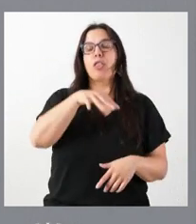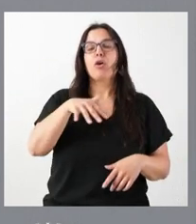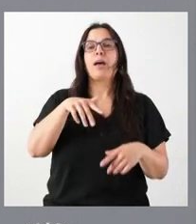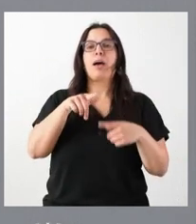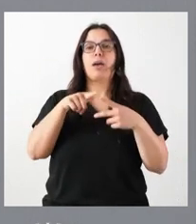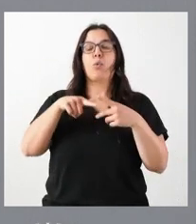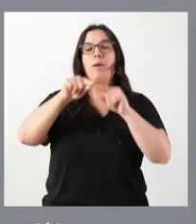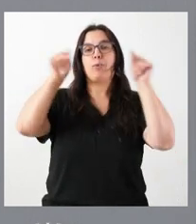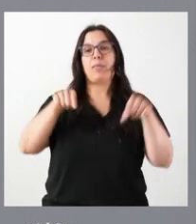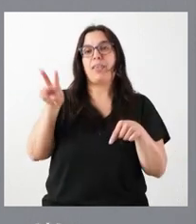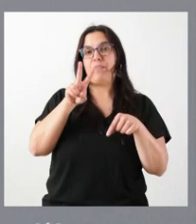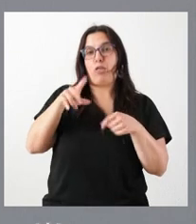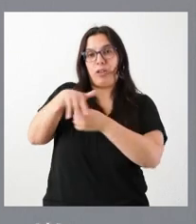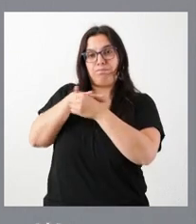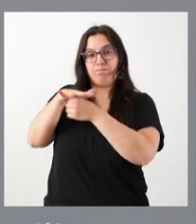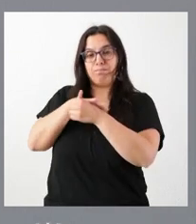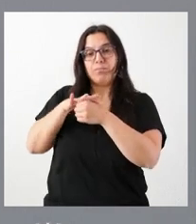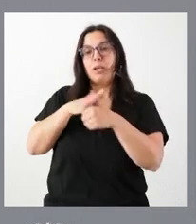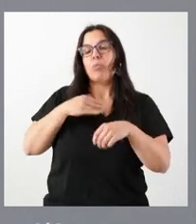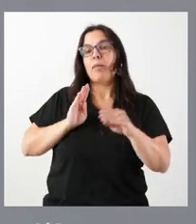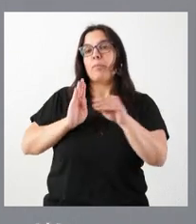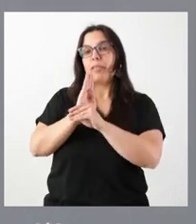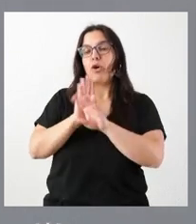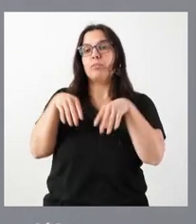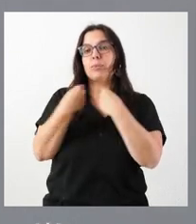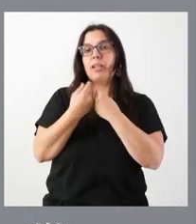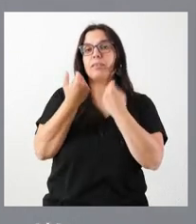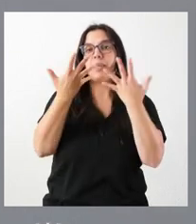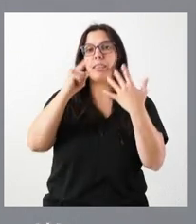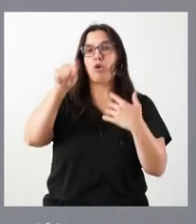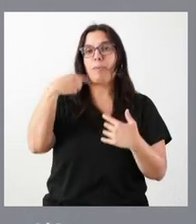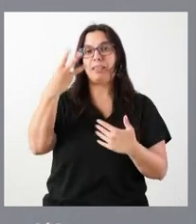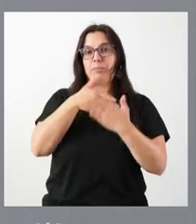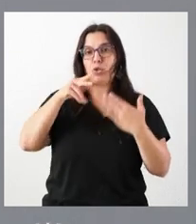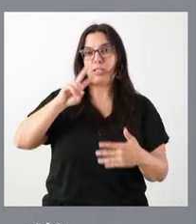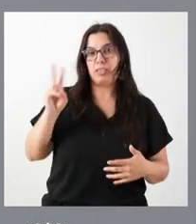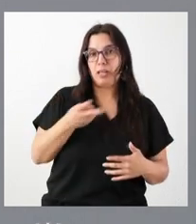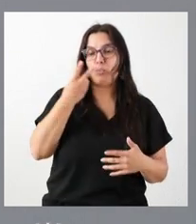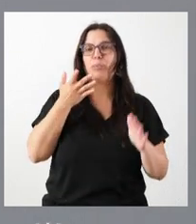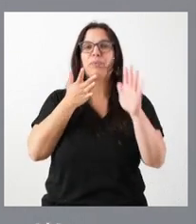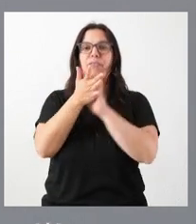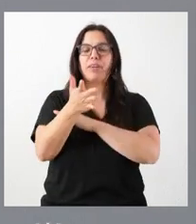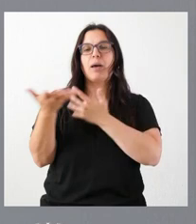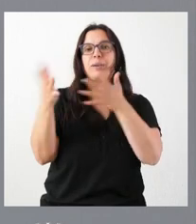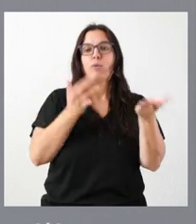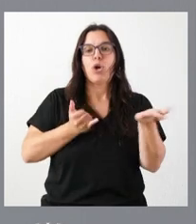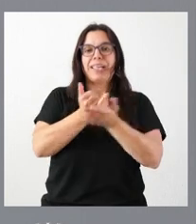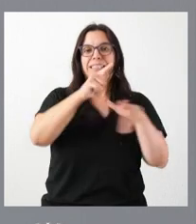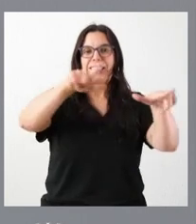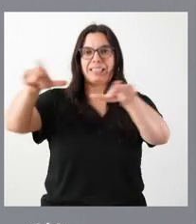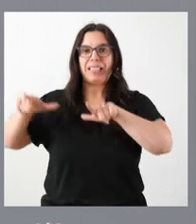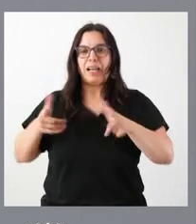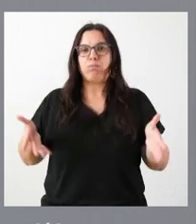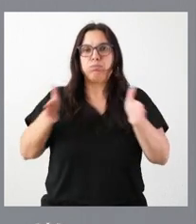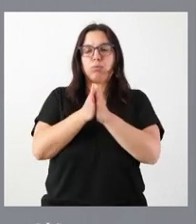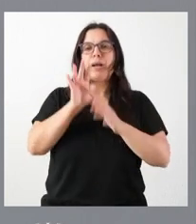de Campos, en Valladolid, y se prevén inversiones por un importe de 10,3 millones de euros. Hablamos de concentrar aproximadamente unas 14